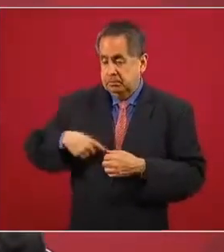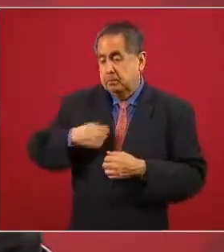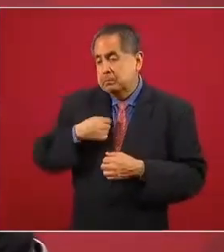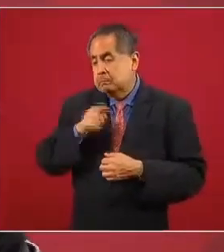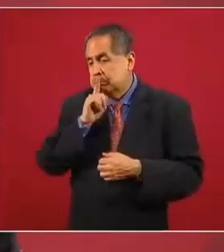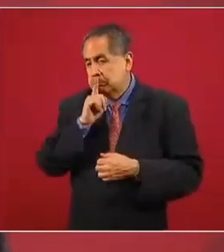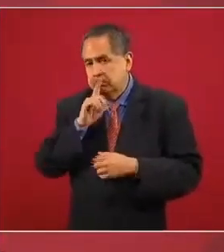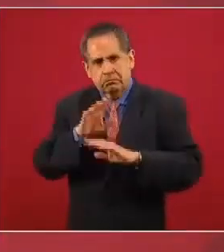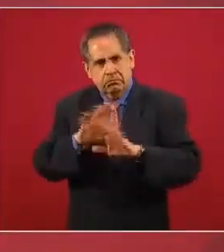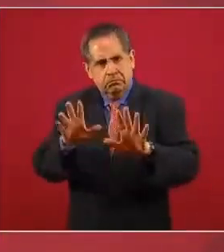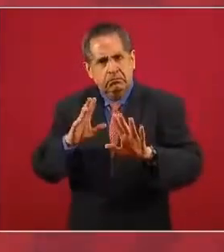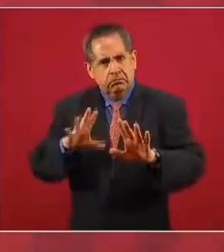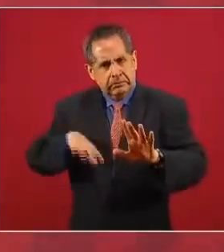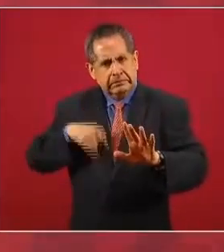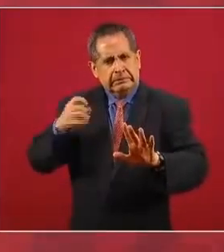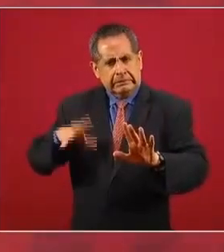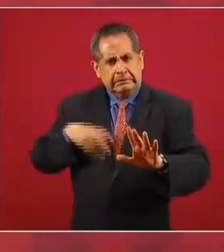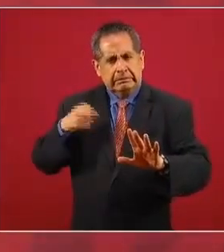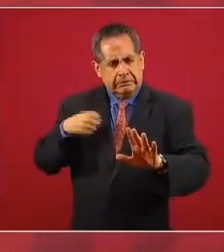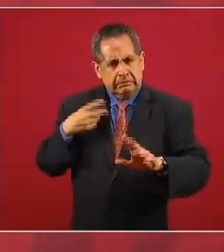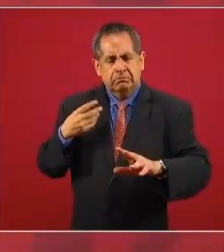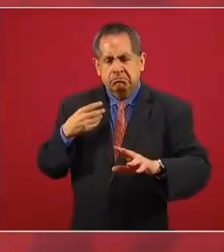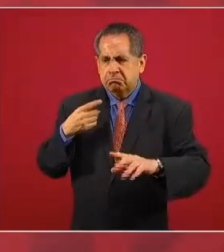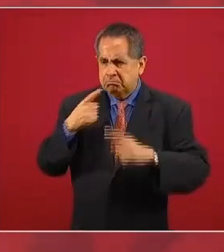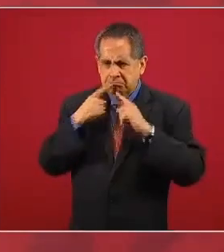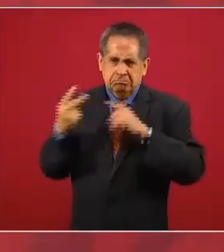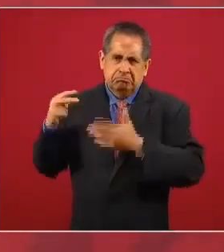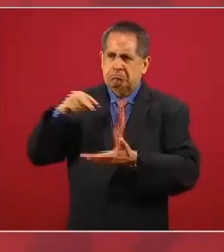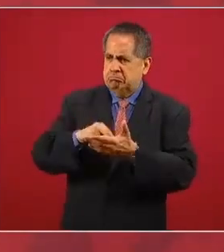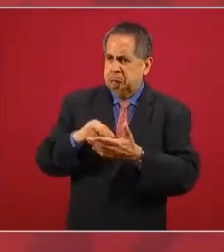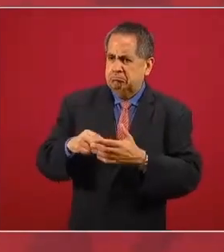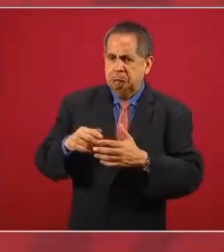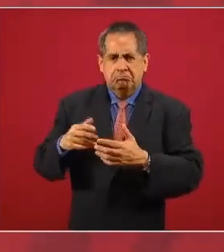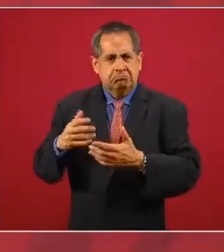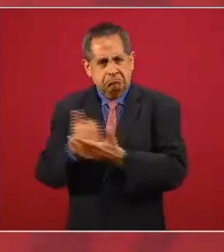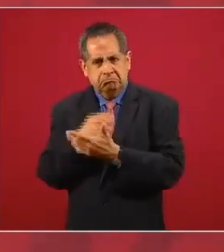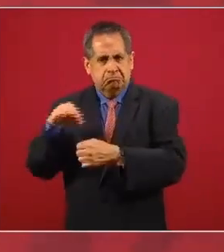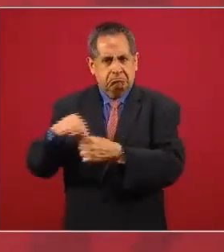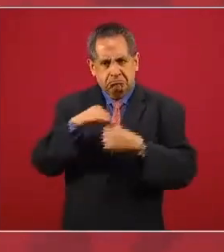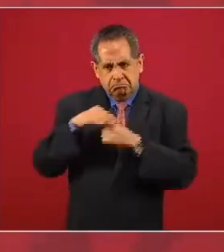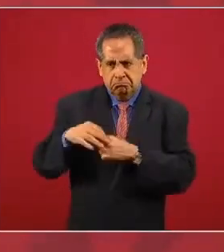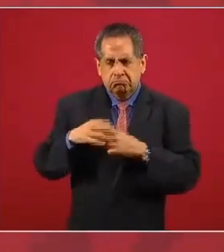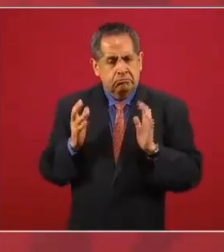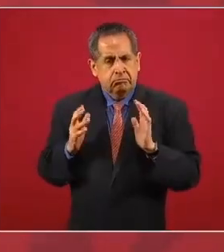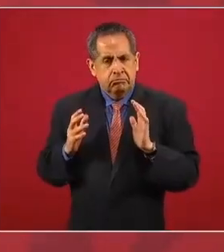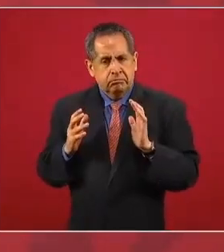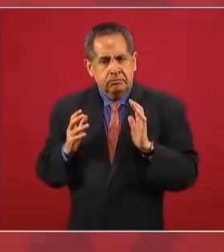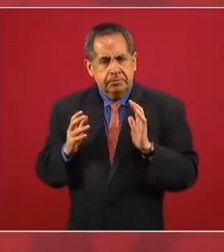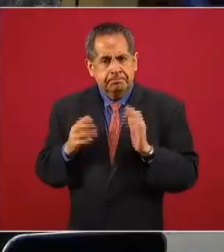costó muchísimo el llevar a cabo